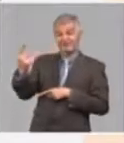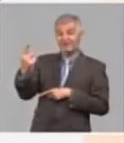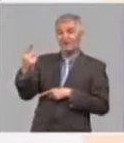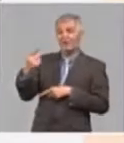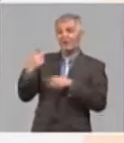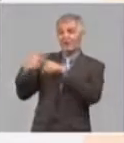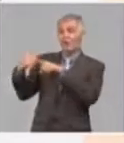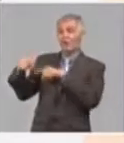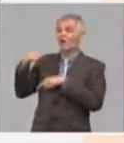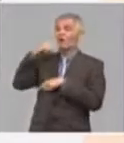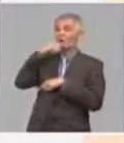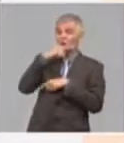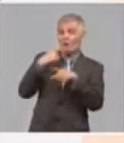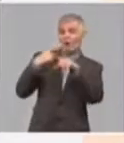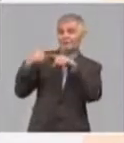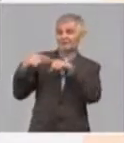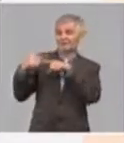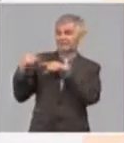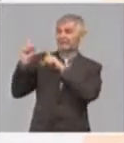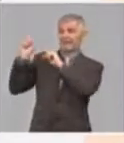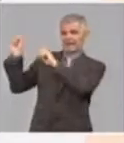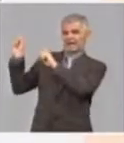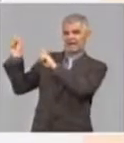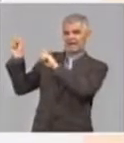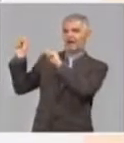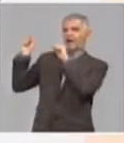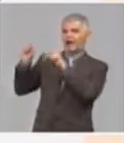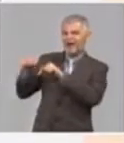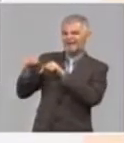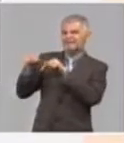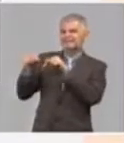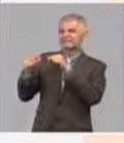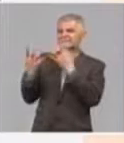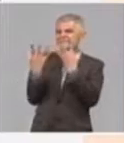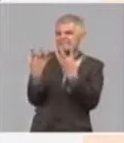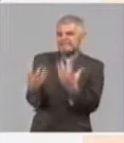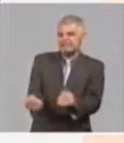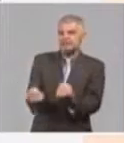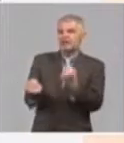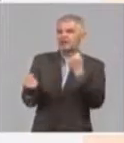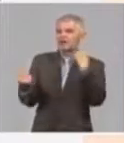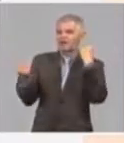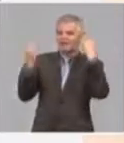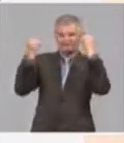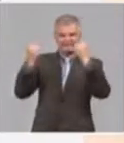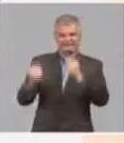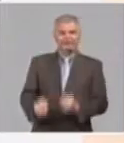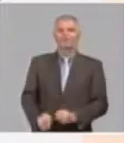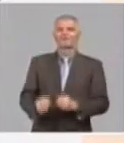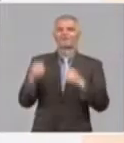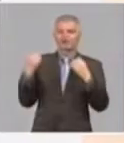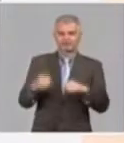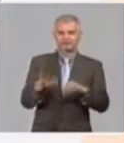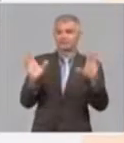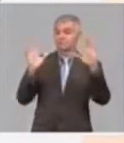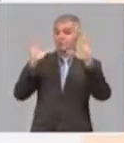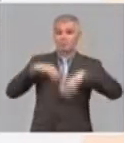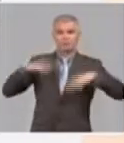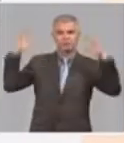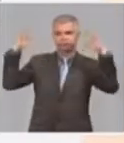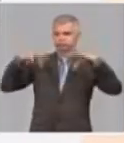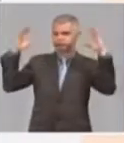intensos, el rojo, el carmelita. En esos lugares hay sequía intensa. Y, bueno, precisamente, repito, es un dato